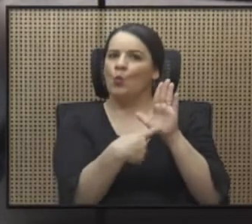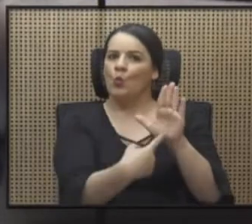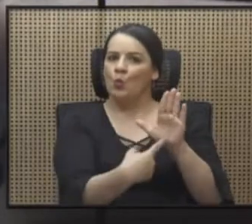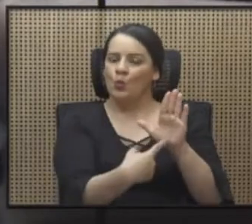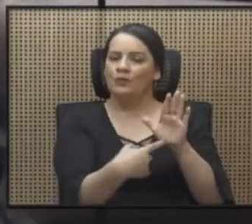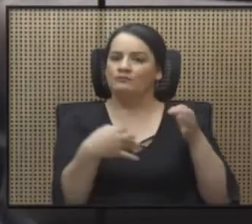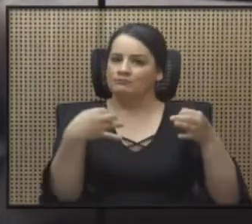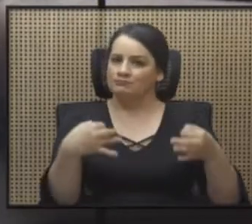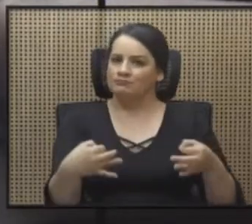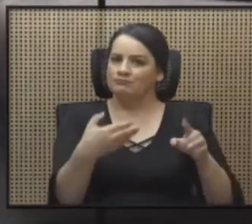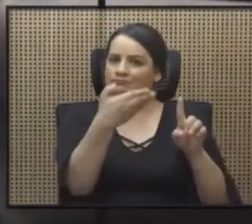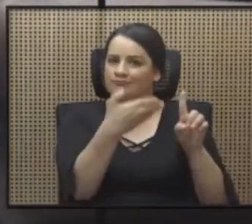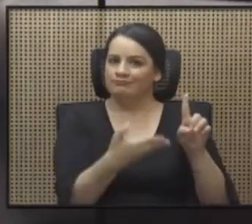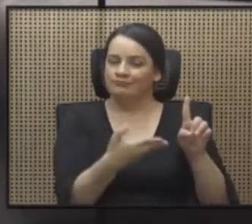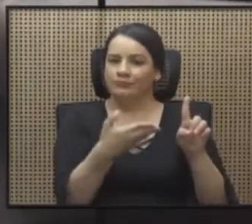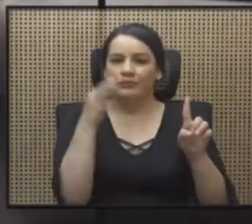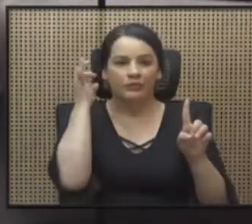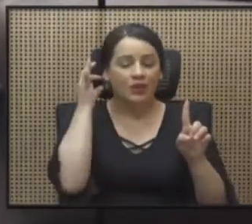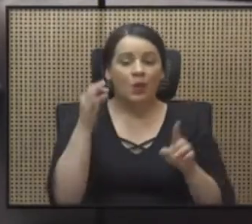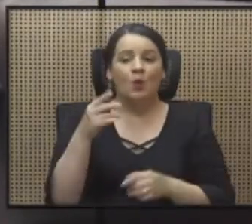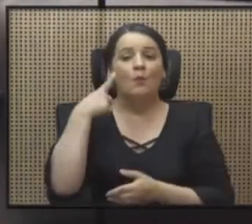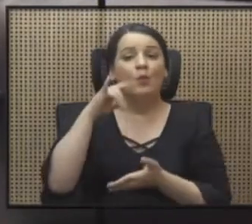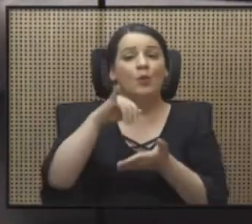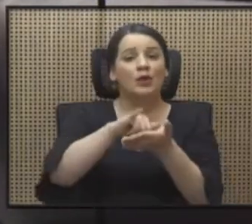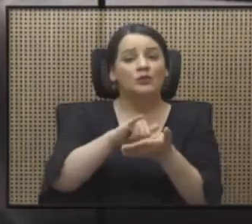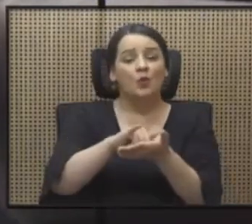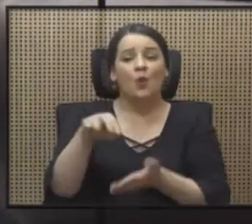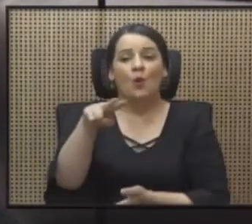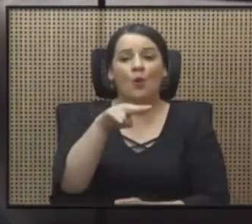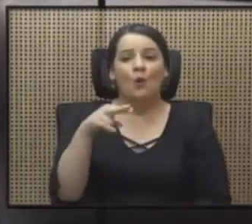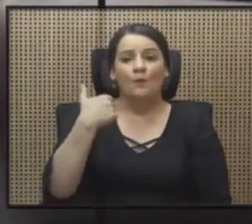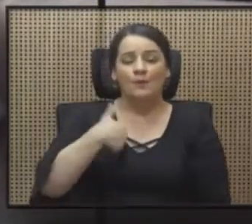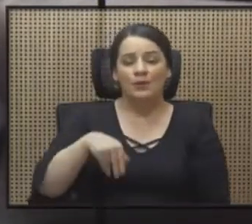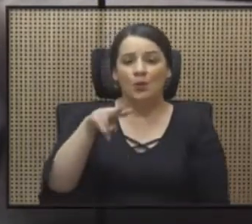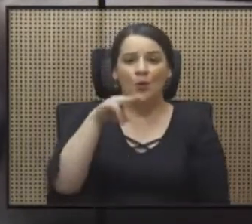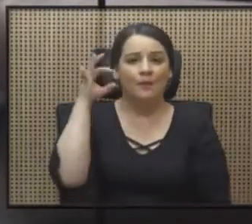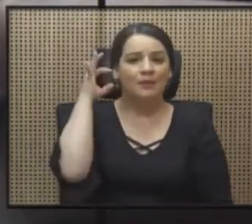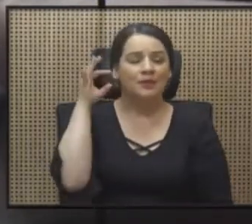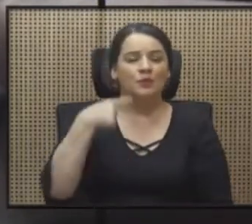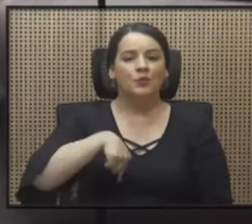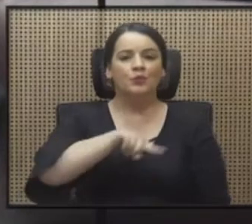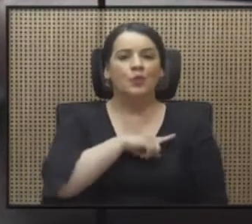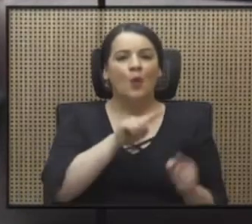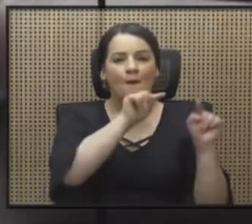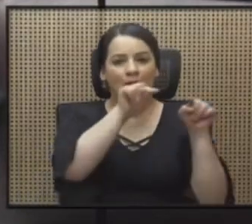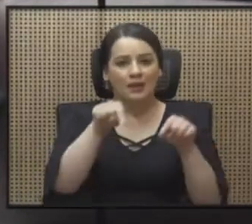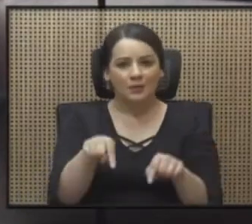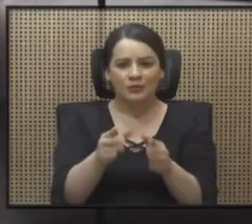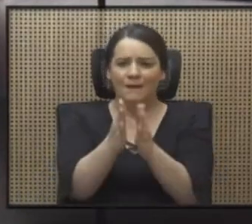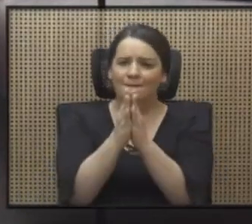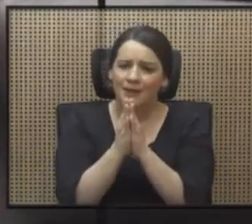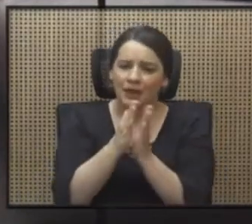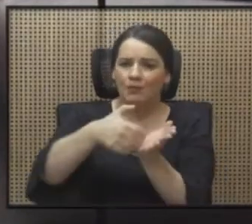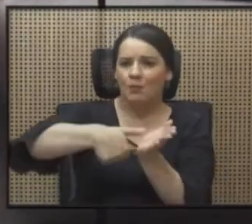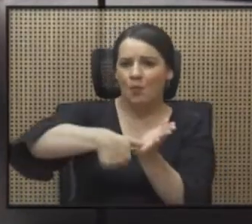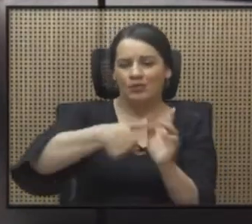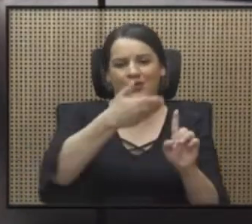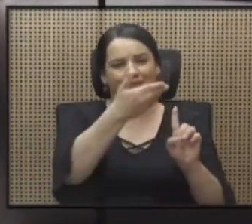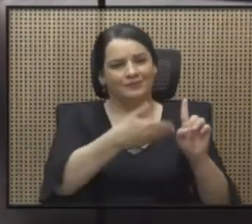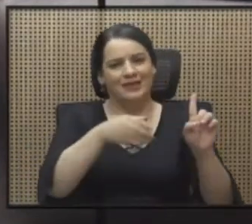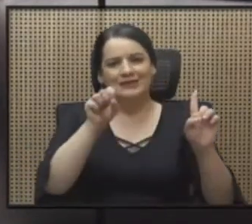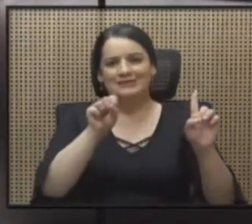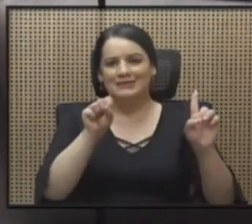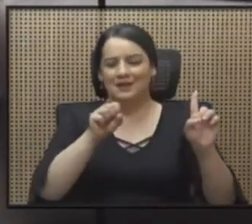Por eso, compañeros y compañeras, nosotros venimos a pedirles el voto de Silvia Hernández para que sea la